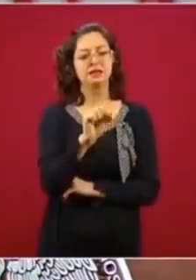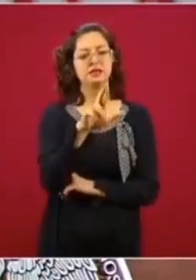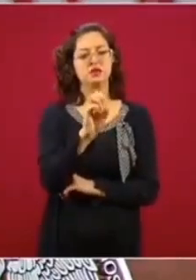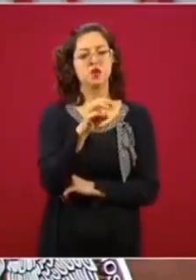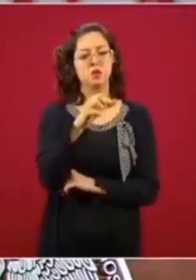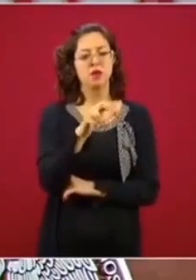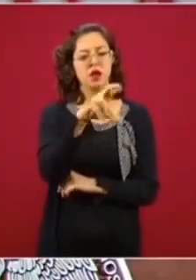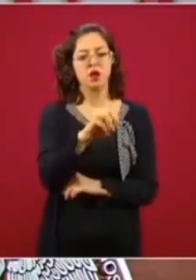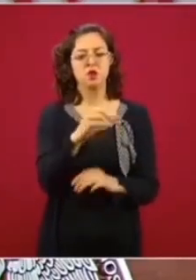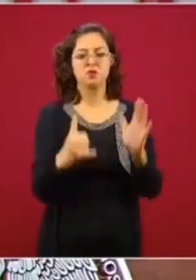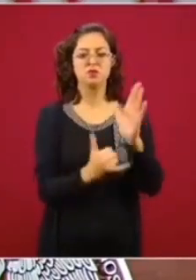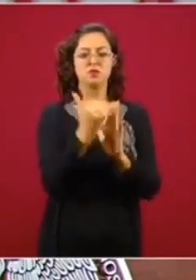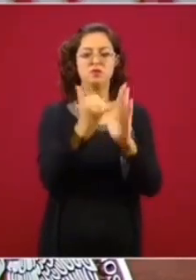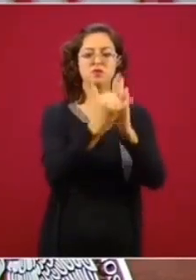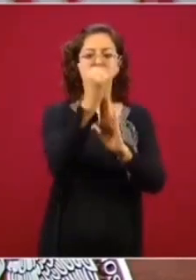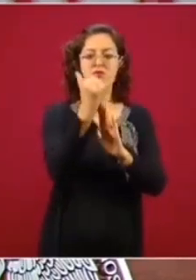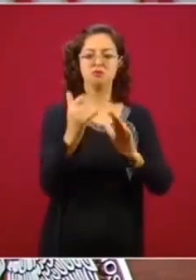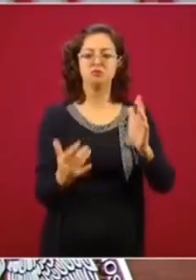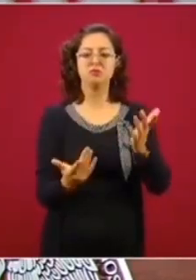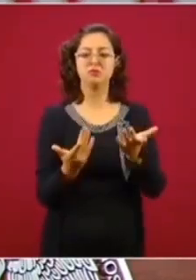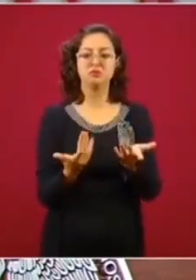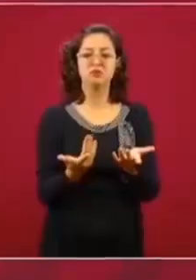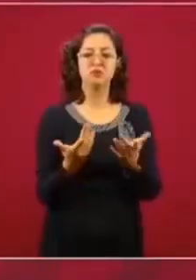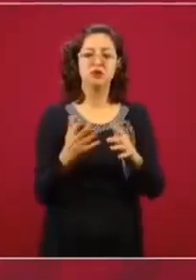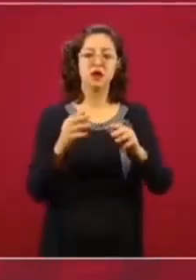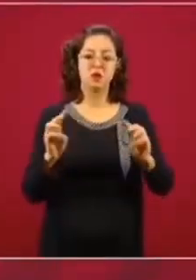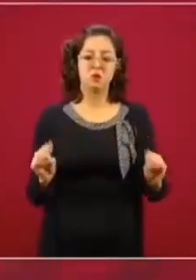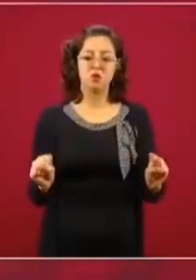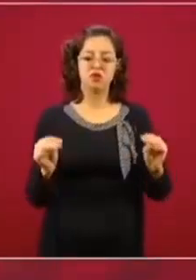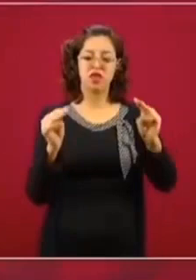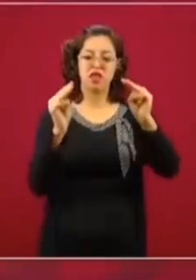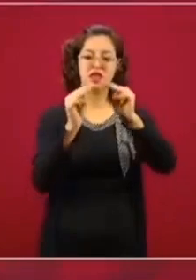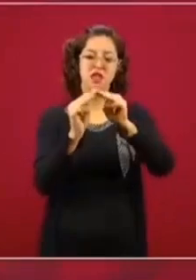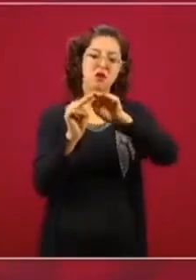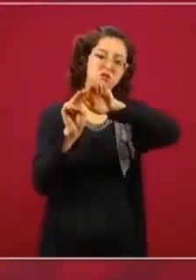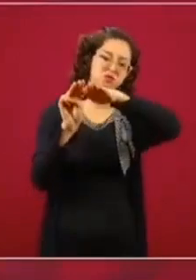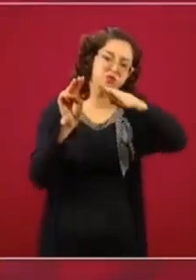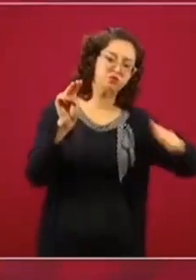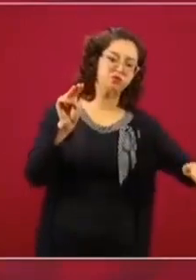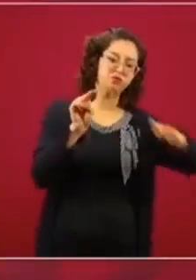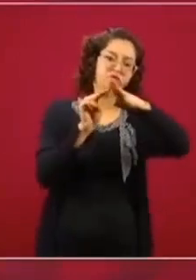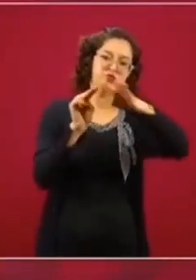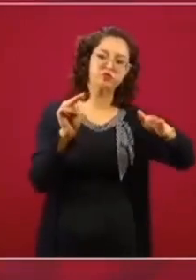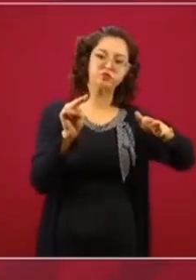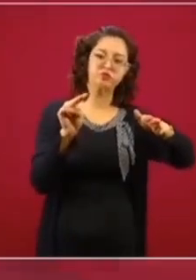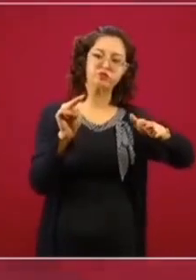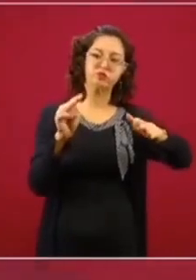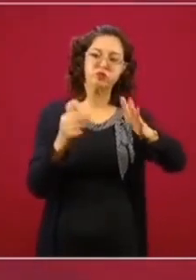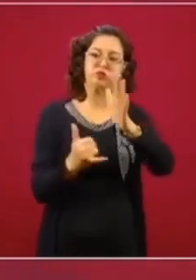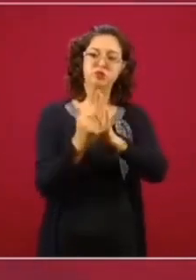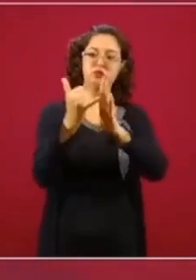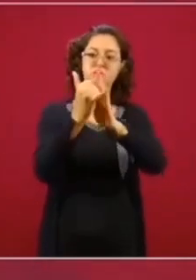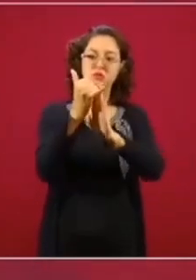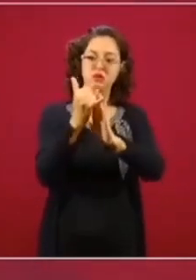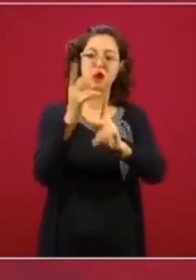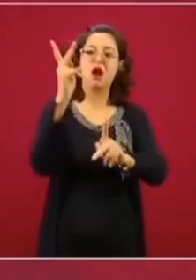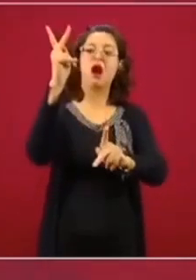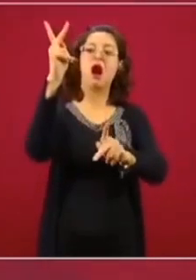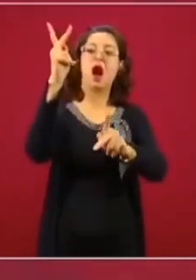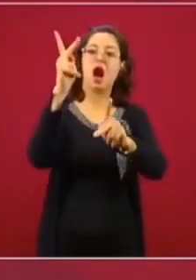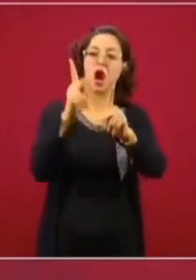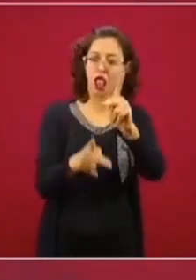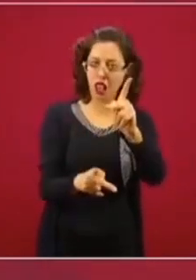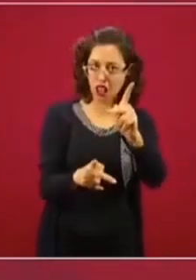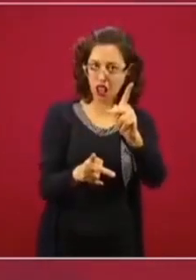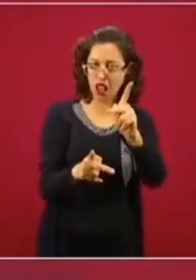y lo hicieron en una barranca y con el sismo… bueno, no lo terminaron, estaba en